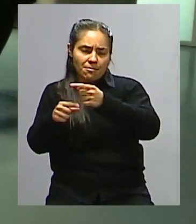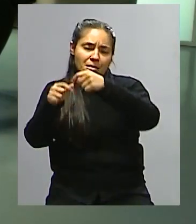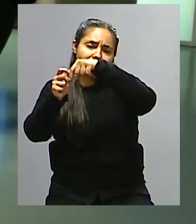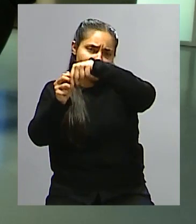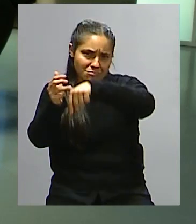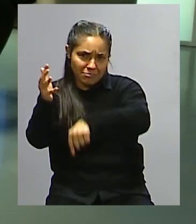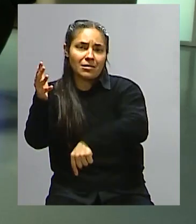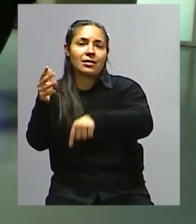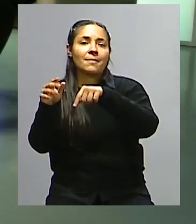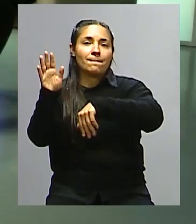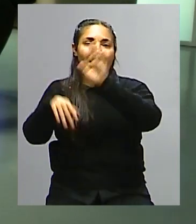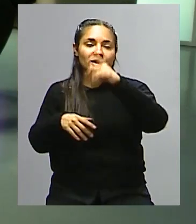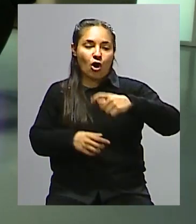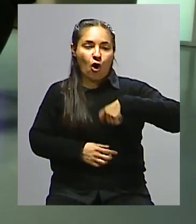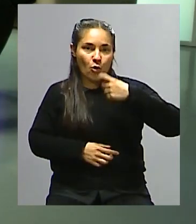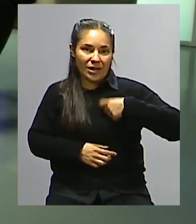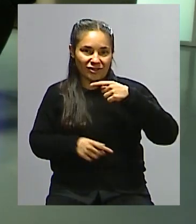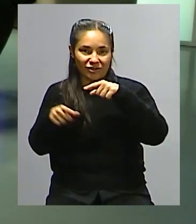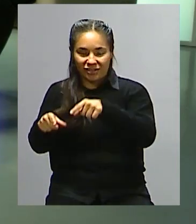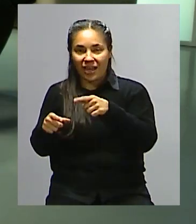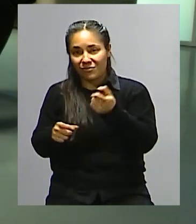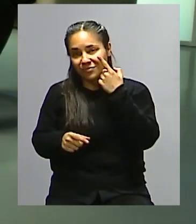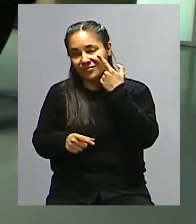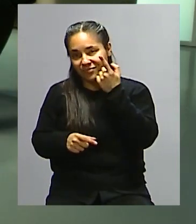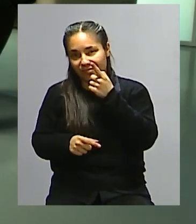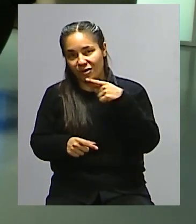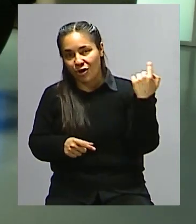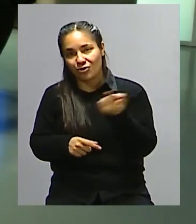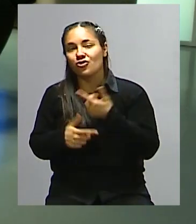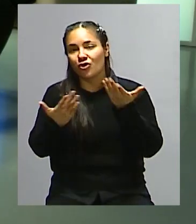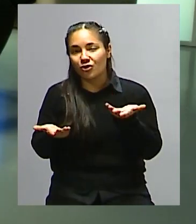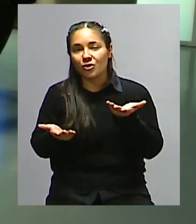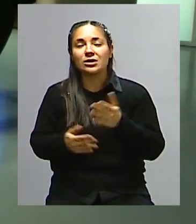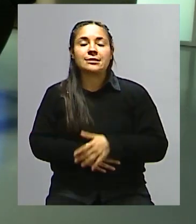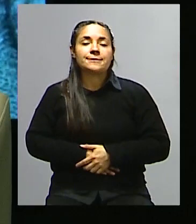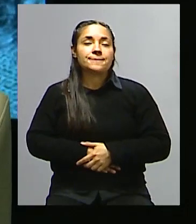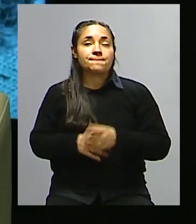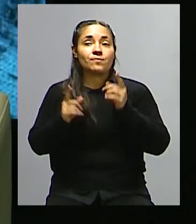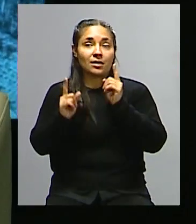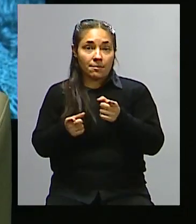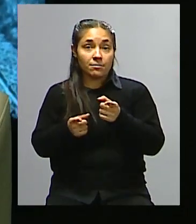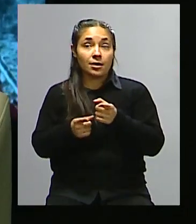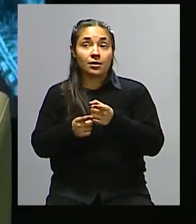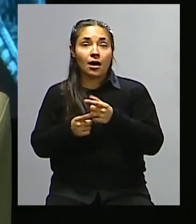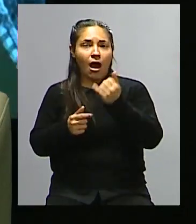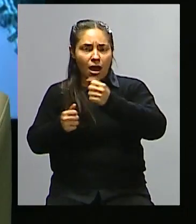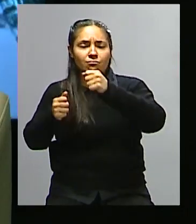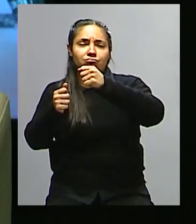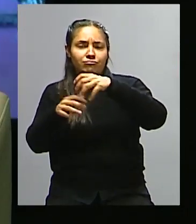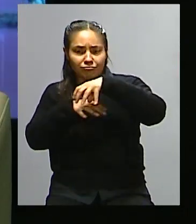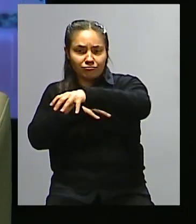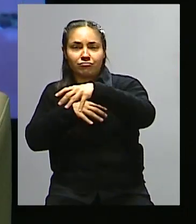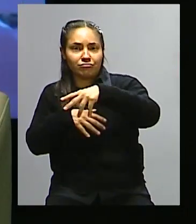fundamentalmente las obras sociales como las conocemos comúnmente y que también tenemos una diversidad muy grande de obras sociales